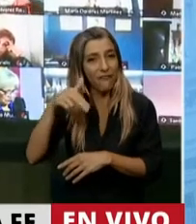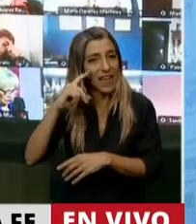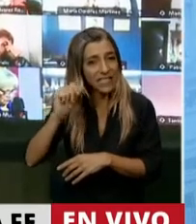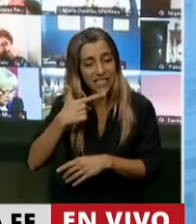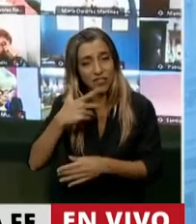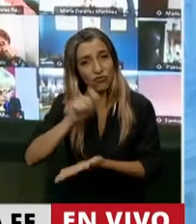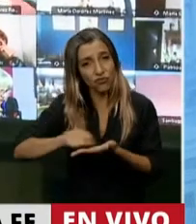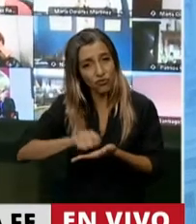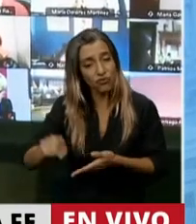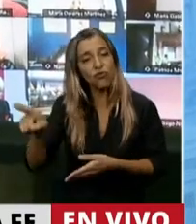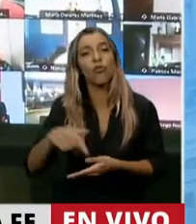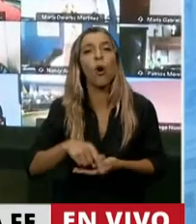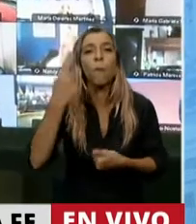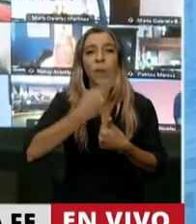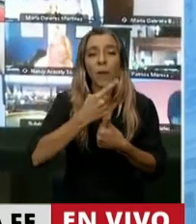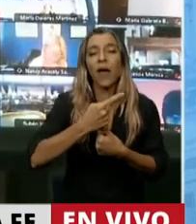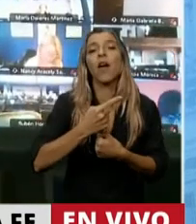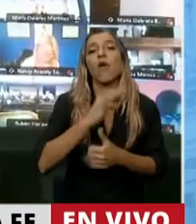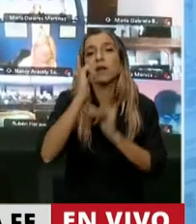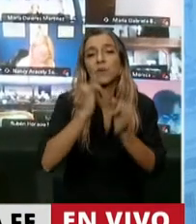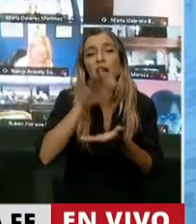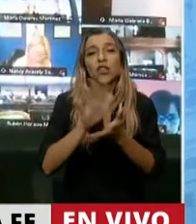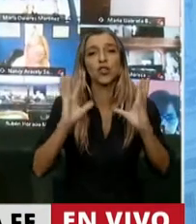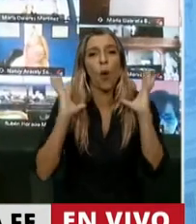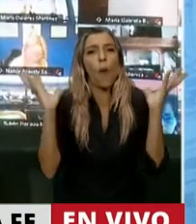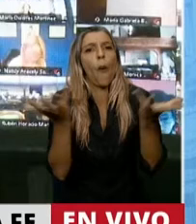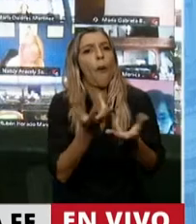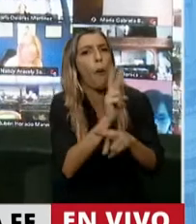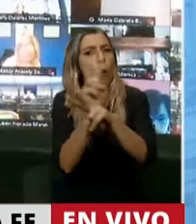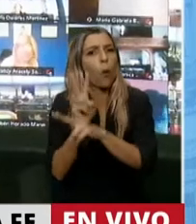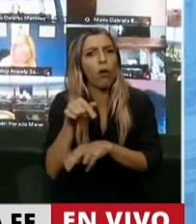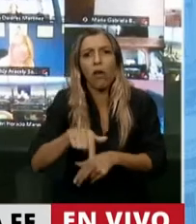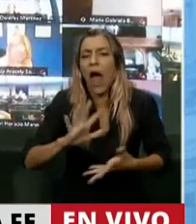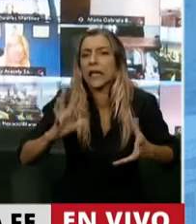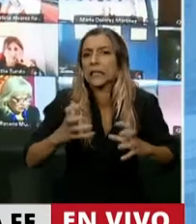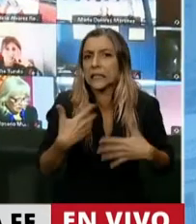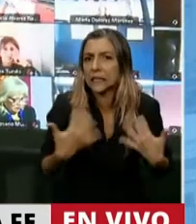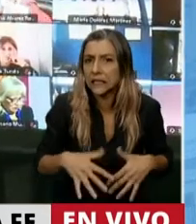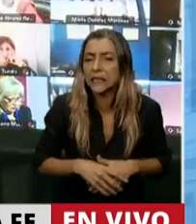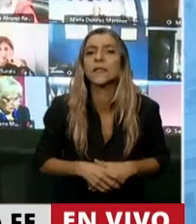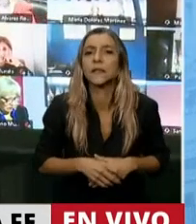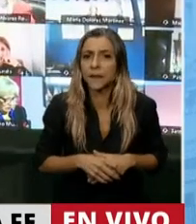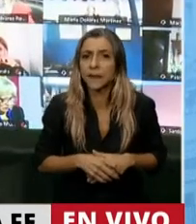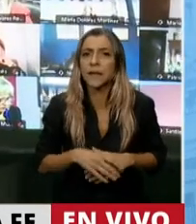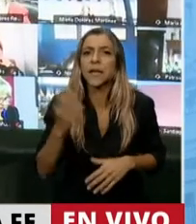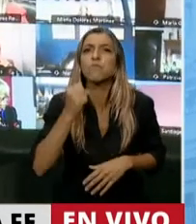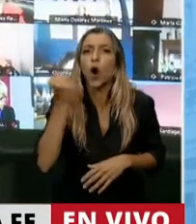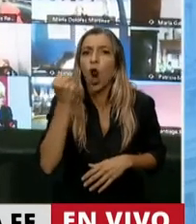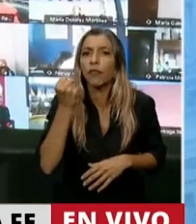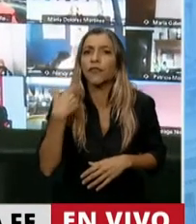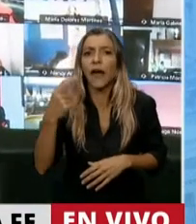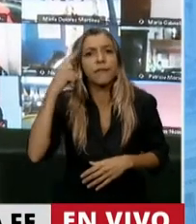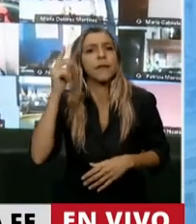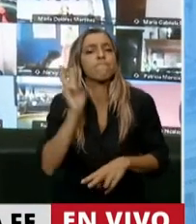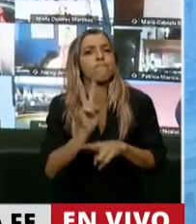La primera, que es crisis ecológica. La cuestión de la ecología integral y la conversión ecológica. Ahora dice en un